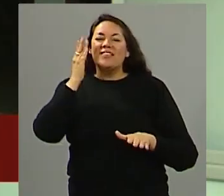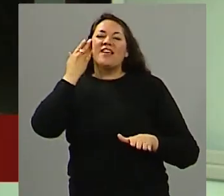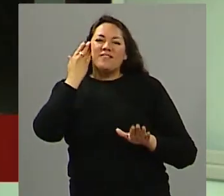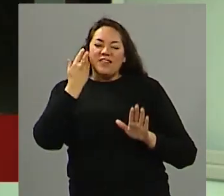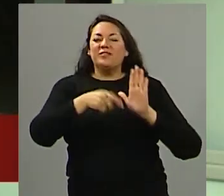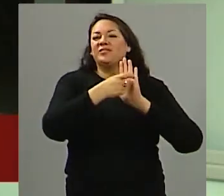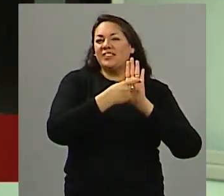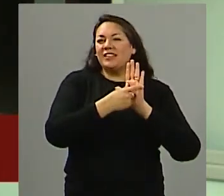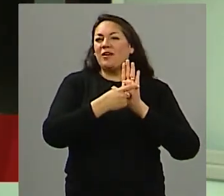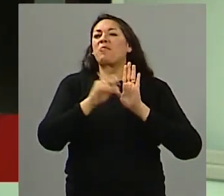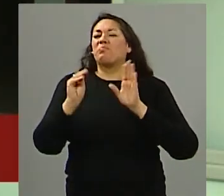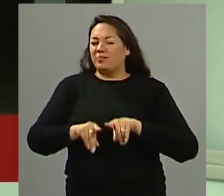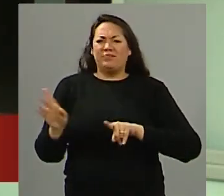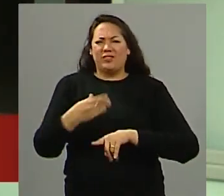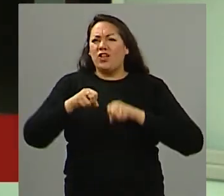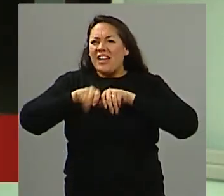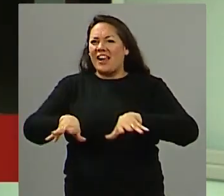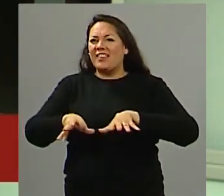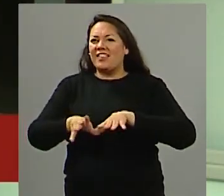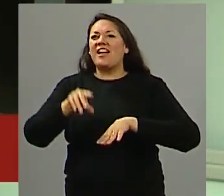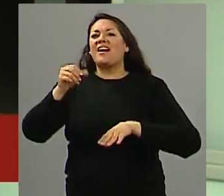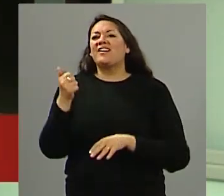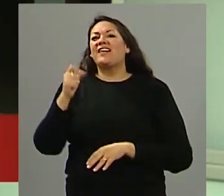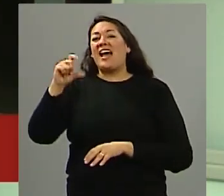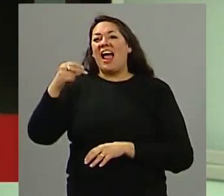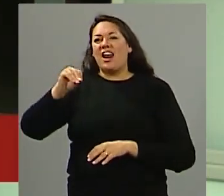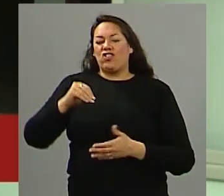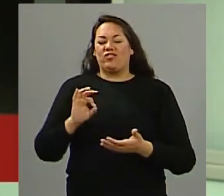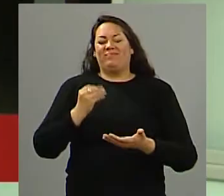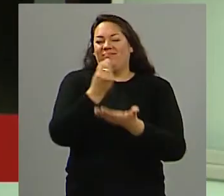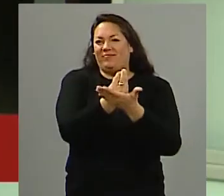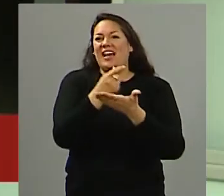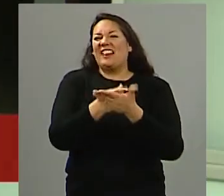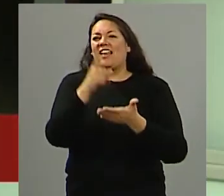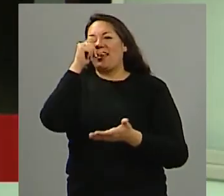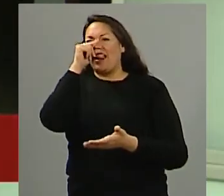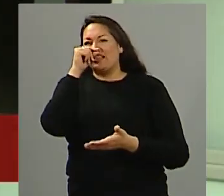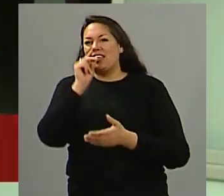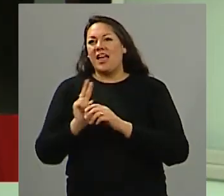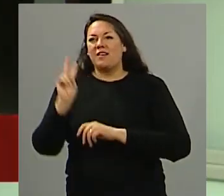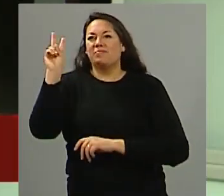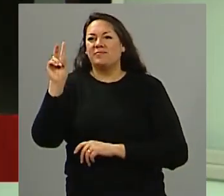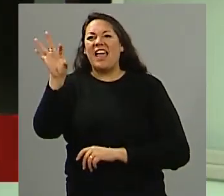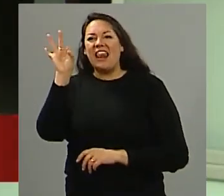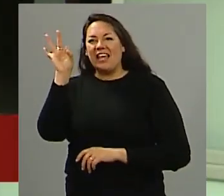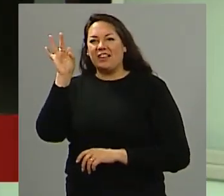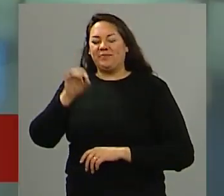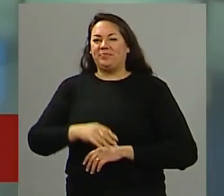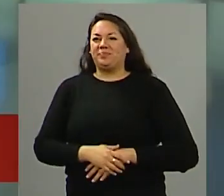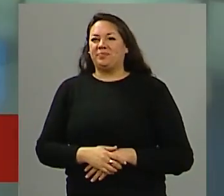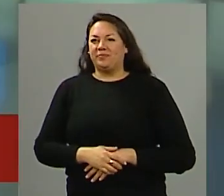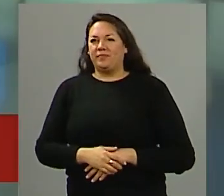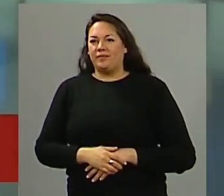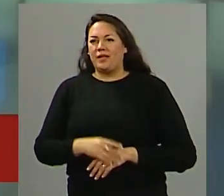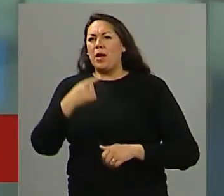instagram seguimos hablando con Adriana Cano que es candidata a intendenta por el departamento de las heras por el frente elegí podríamos